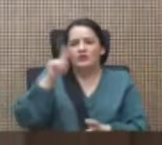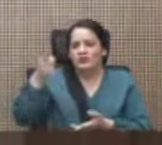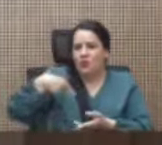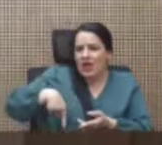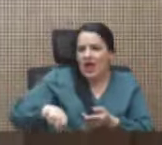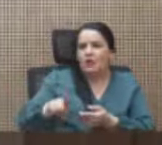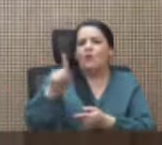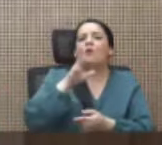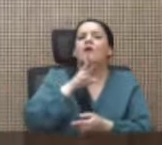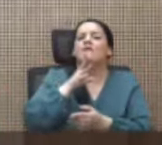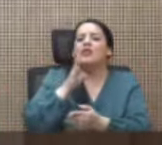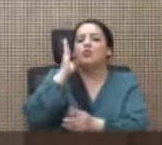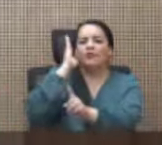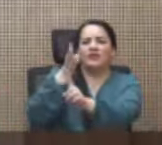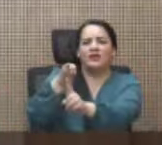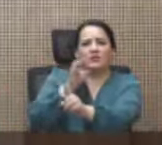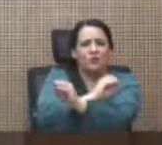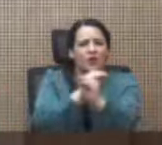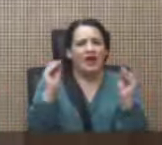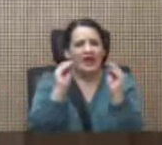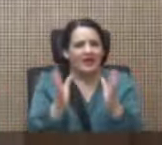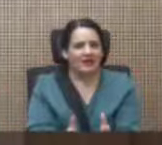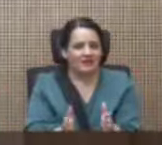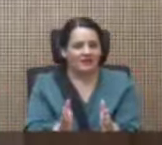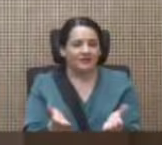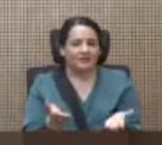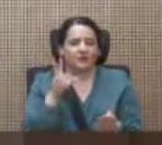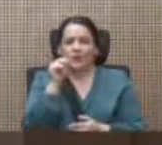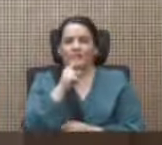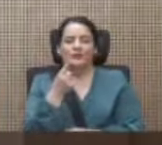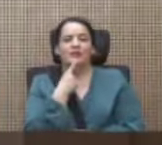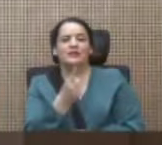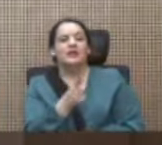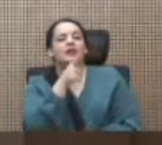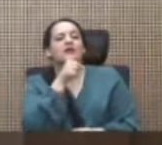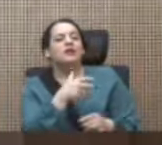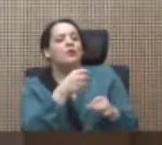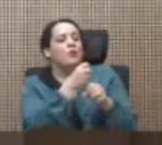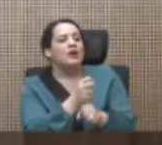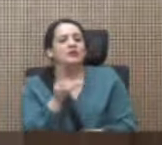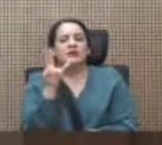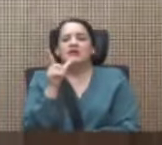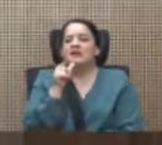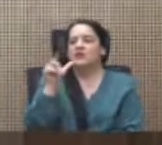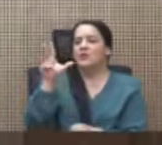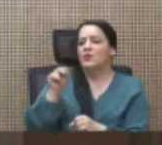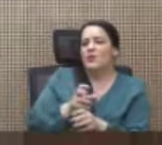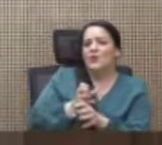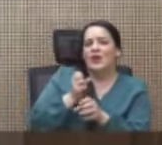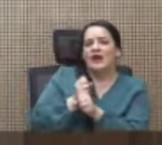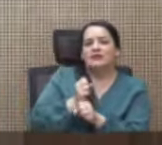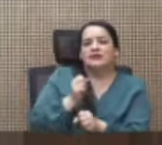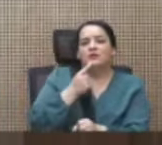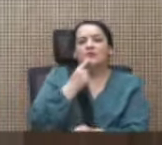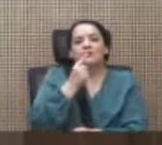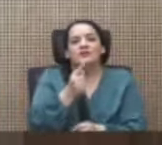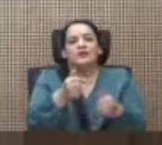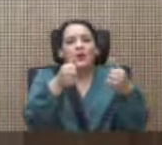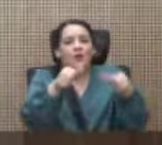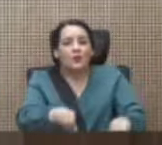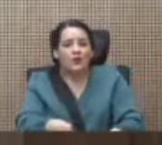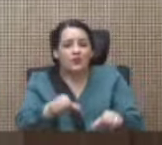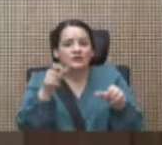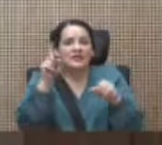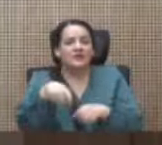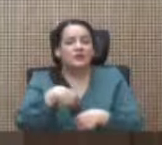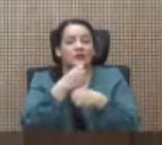aludiendo absolutamente a nadie no estoy diciendo quién lo hace o quién no lo hace estoy diciendo que ese acuerdo se tuvo que hacer